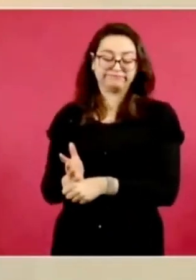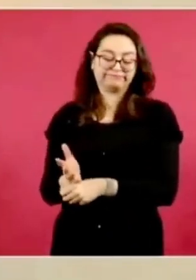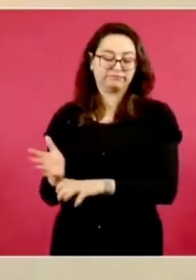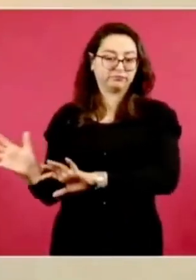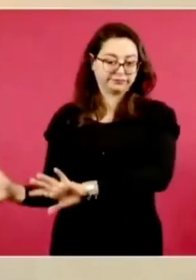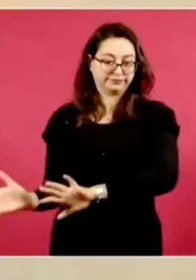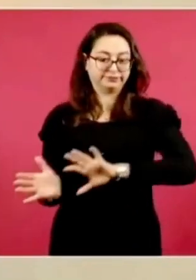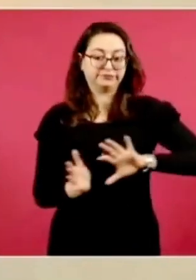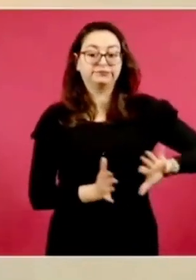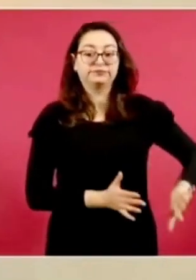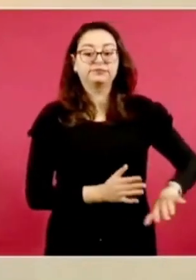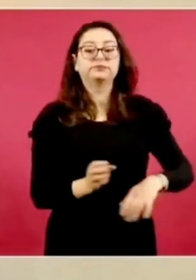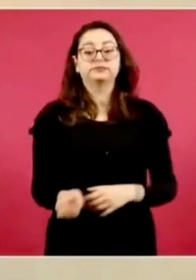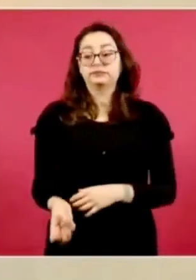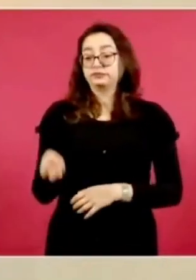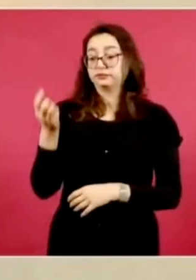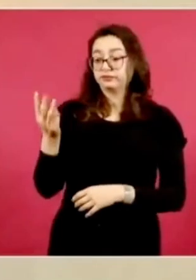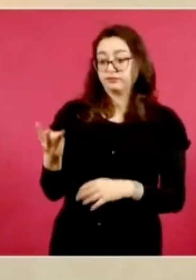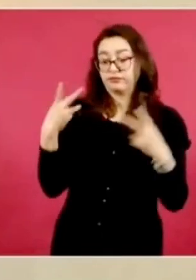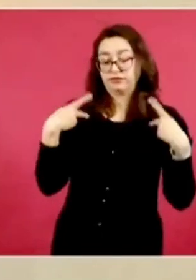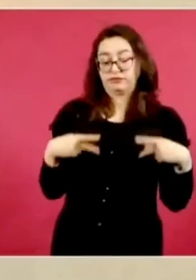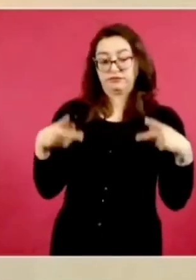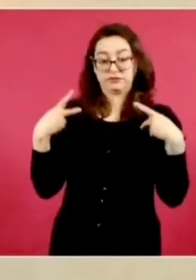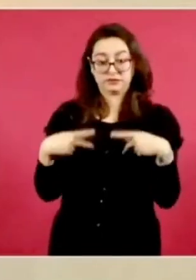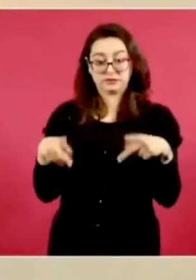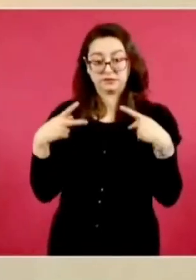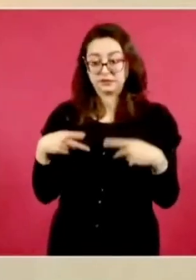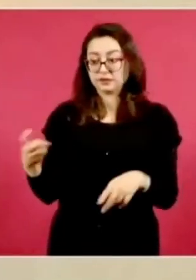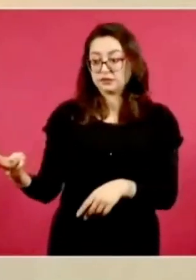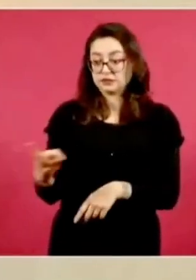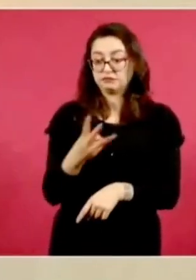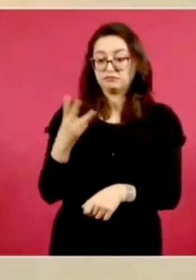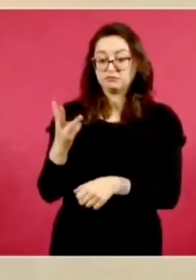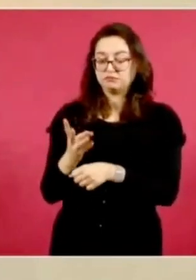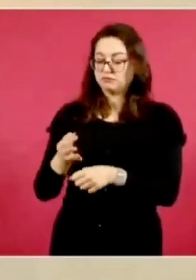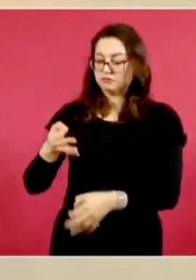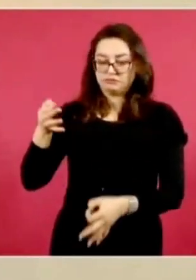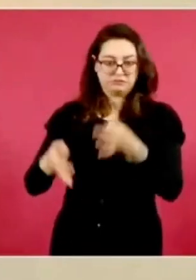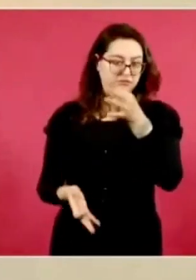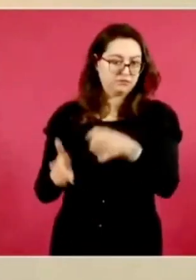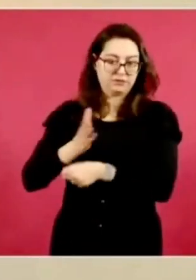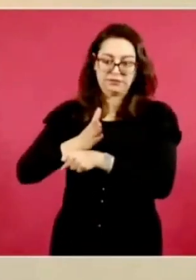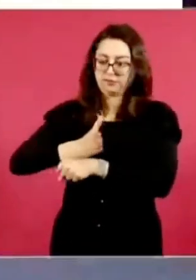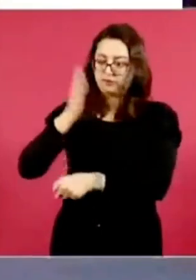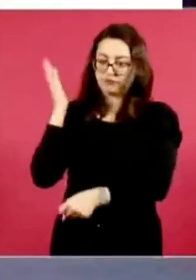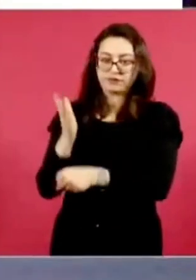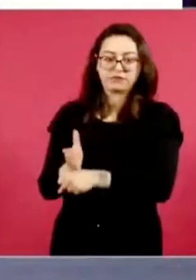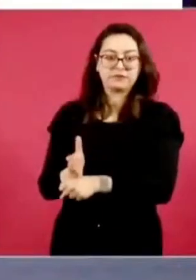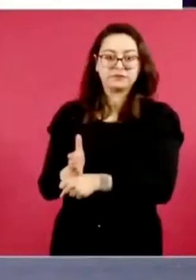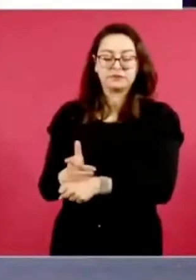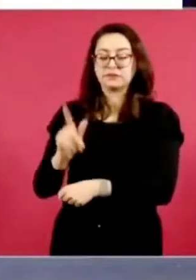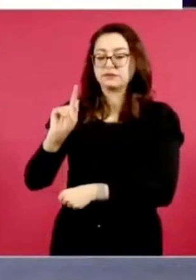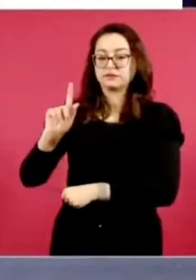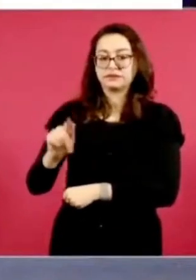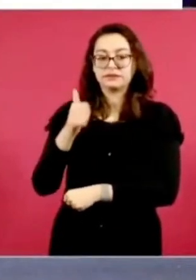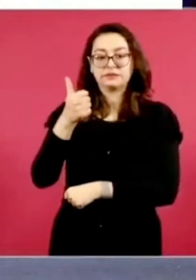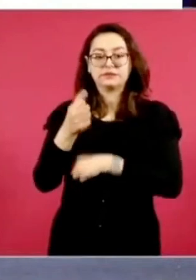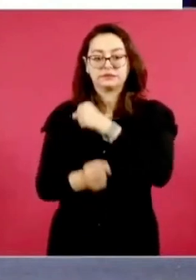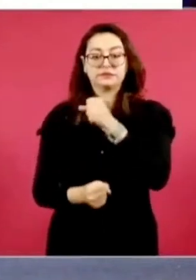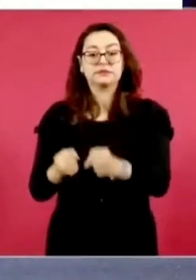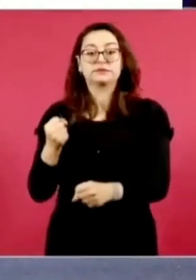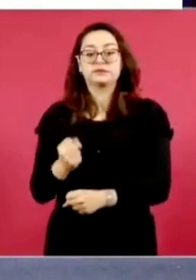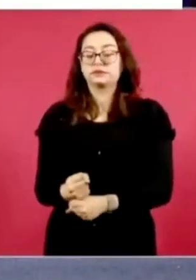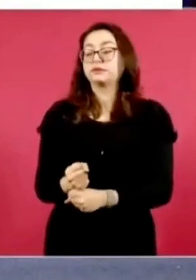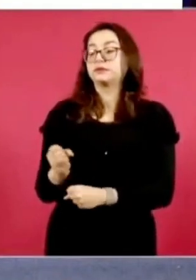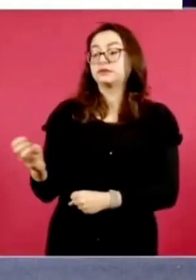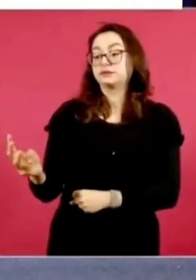estas tres personas, tras acreditar su responsabilidad en el delito de homicidio calificado, homicidio calificado en